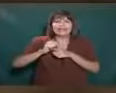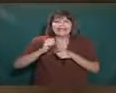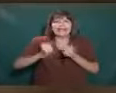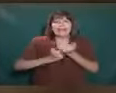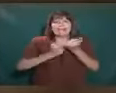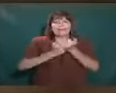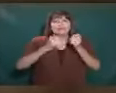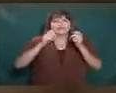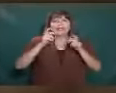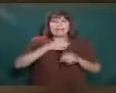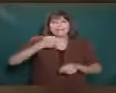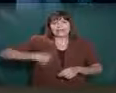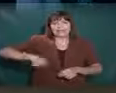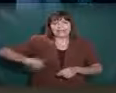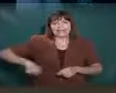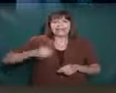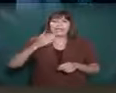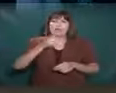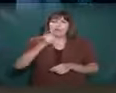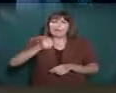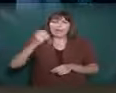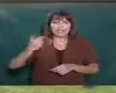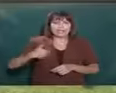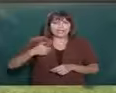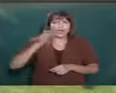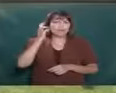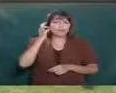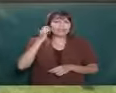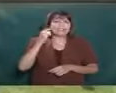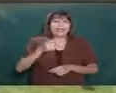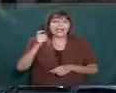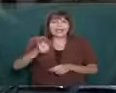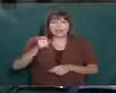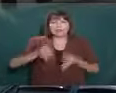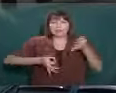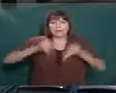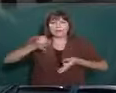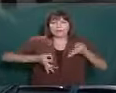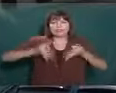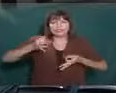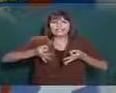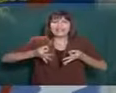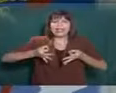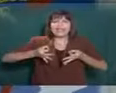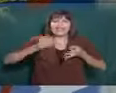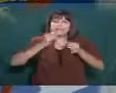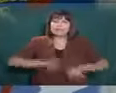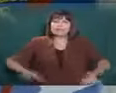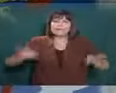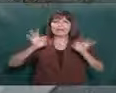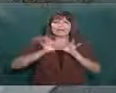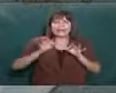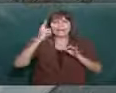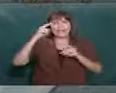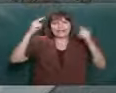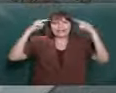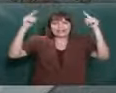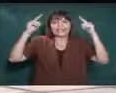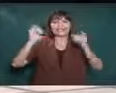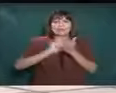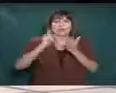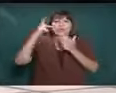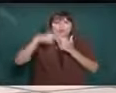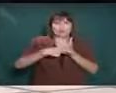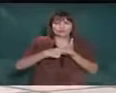El apoyo de la Presidencia y los magistrados y magistradas de la Corte Suprema de Justicia es fundamental para el